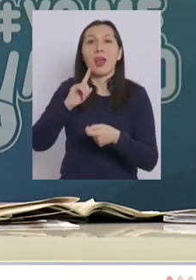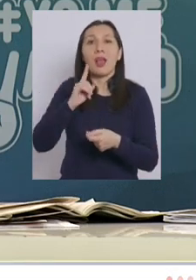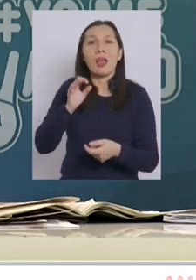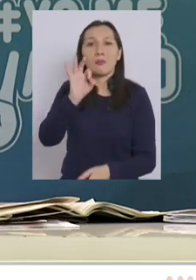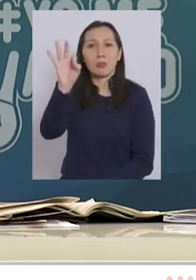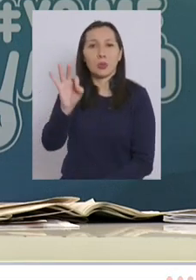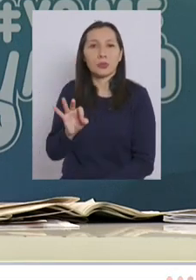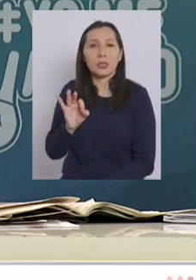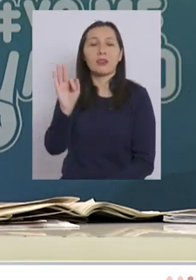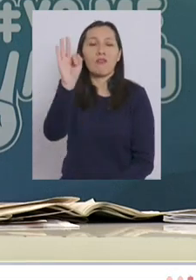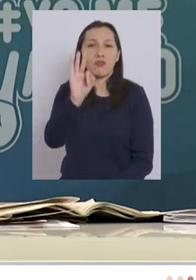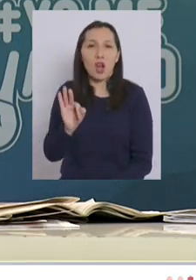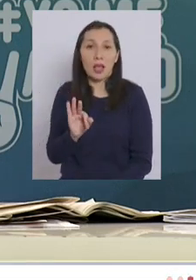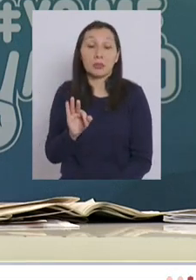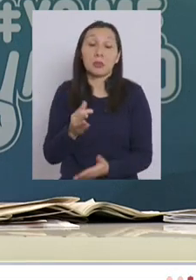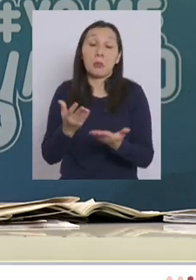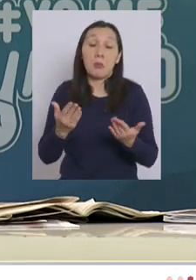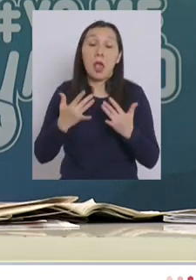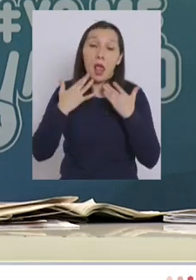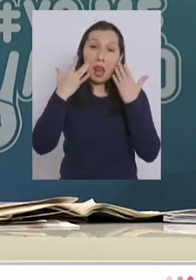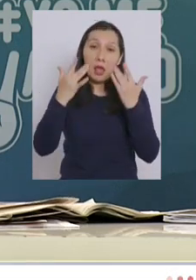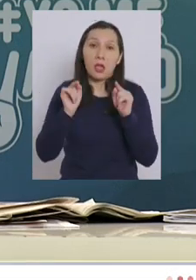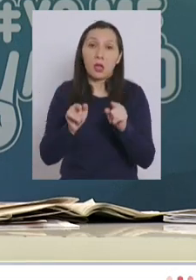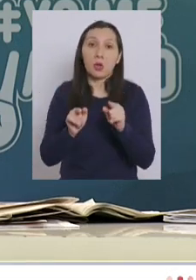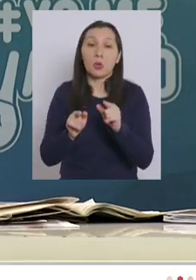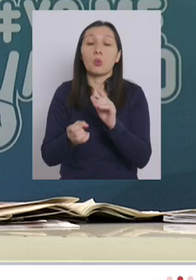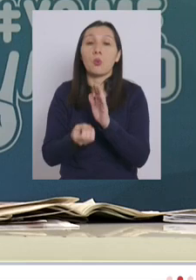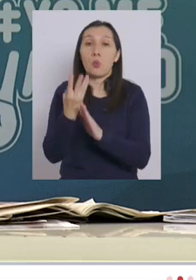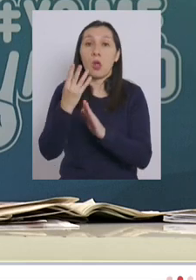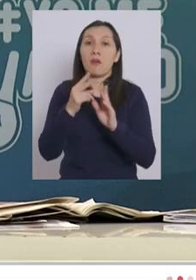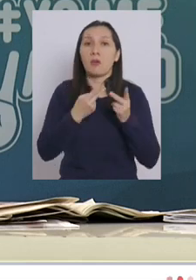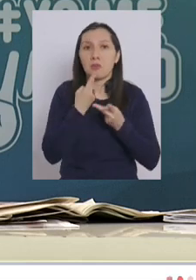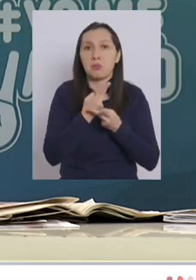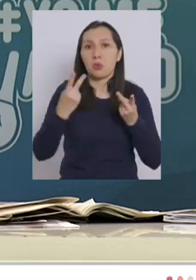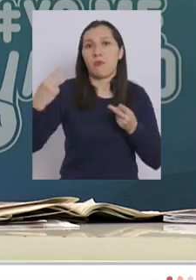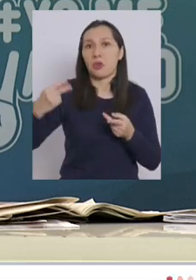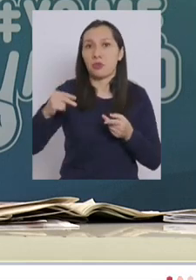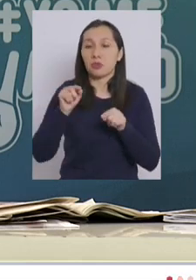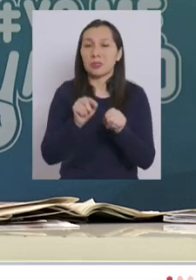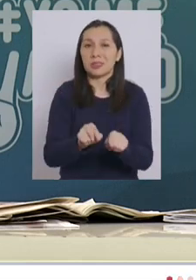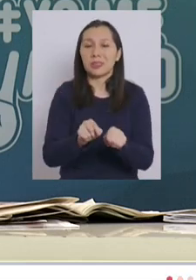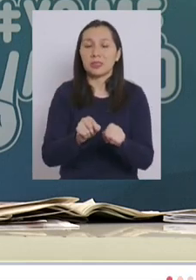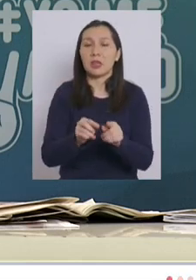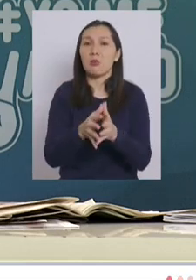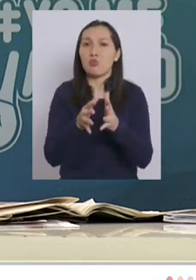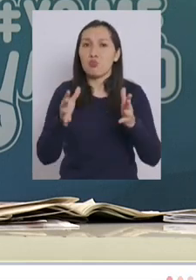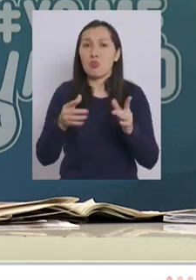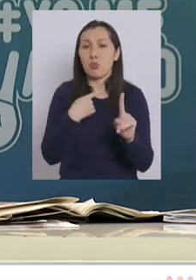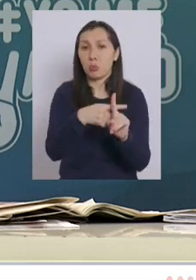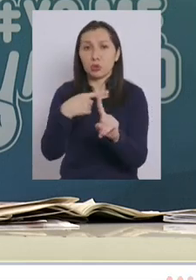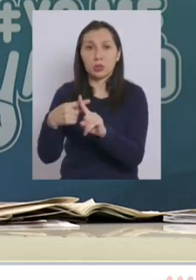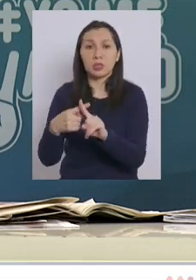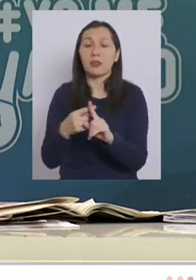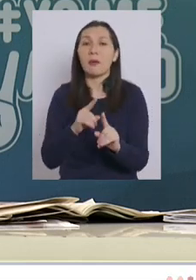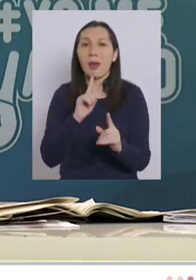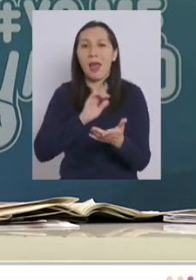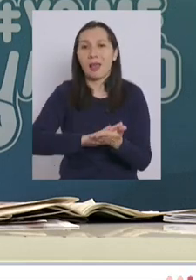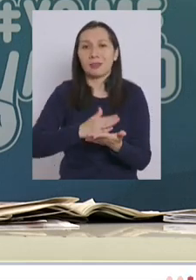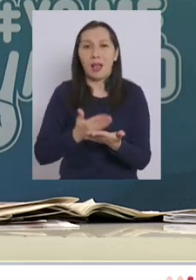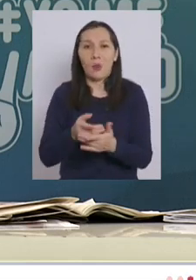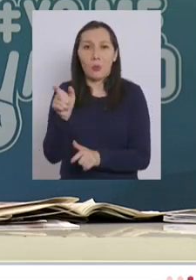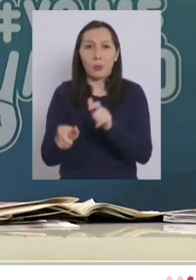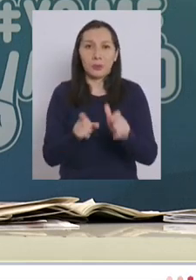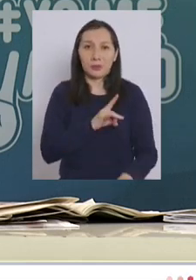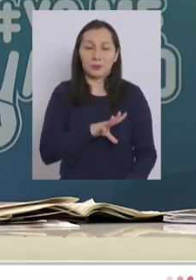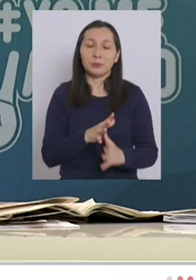por FONAS así que me alegro que salgan este tipo de noticias que son muy positivas para la salud de